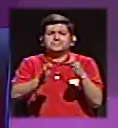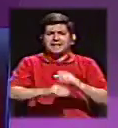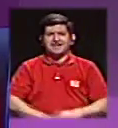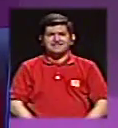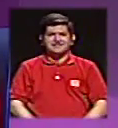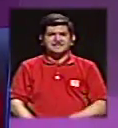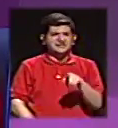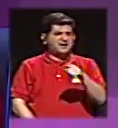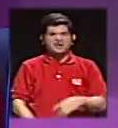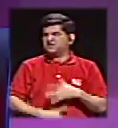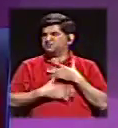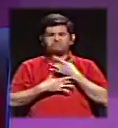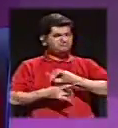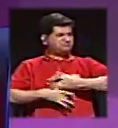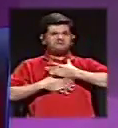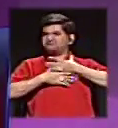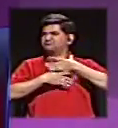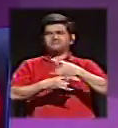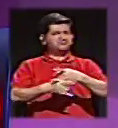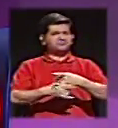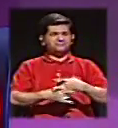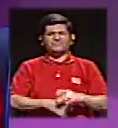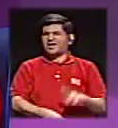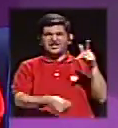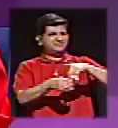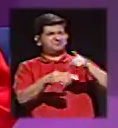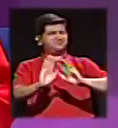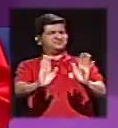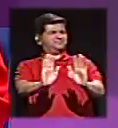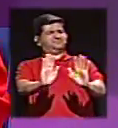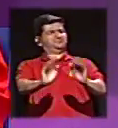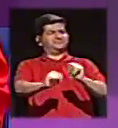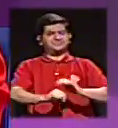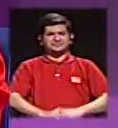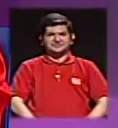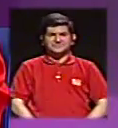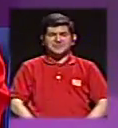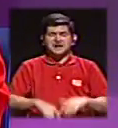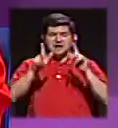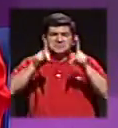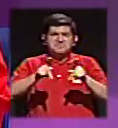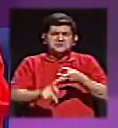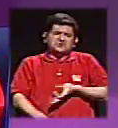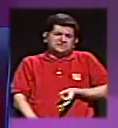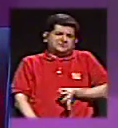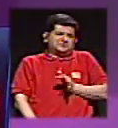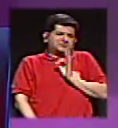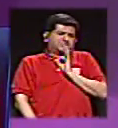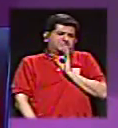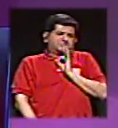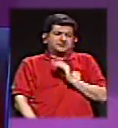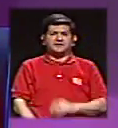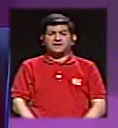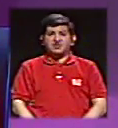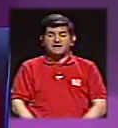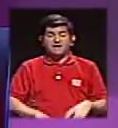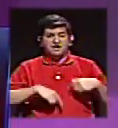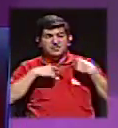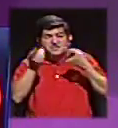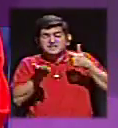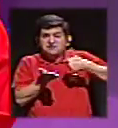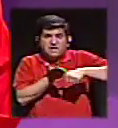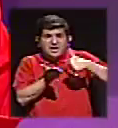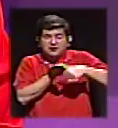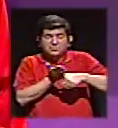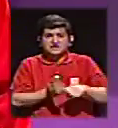más indiferente, más abstencionista, más desilusionado y más yendo a votar